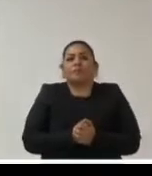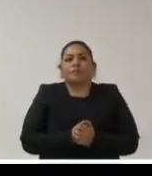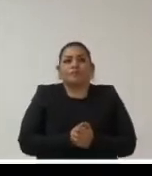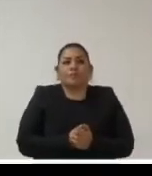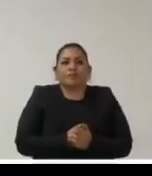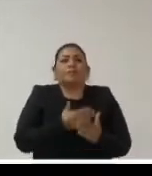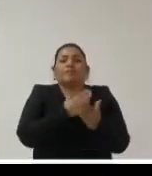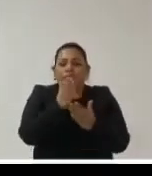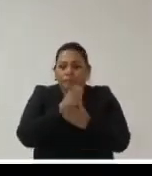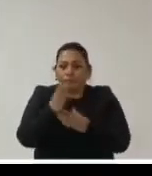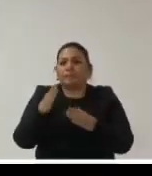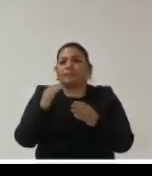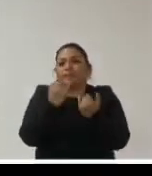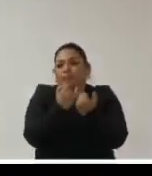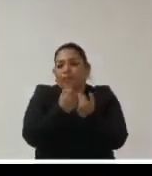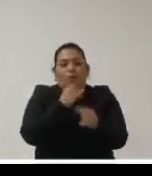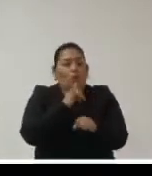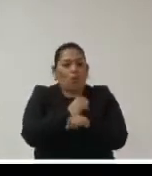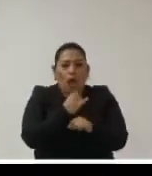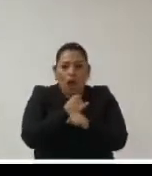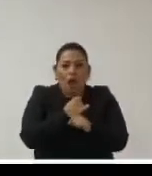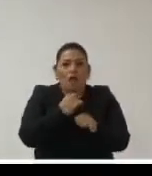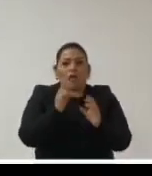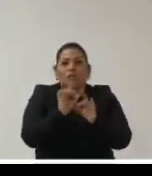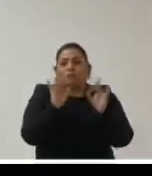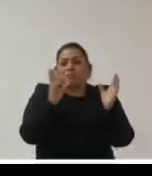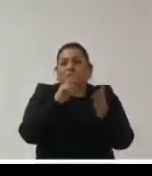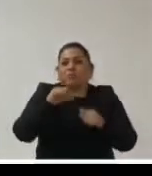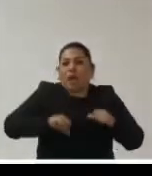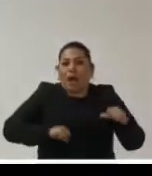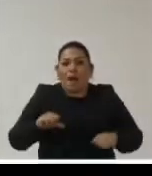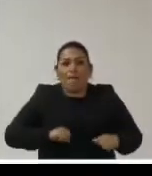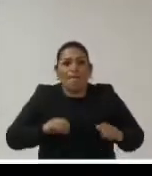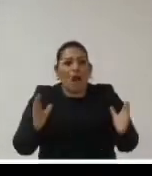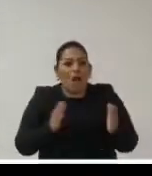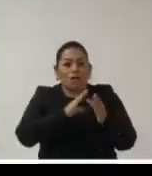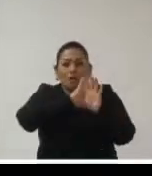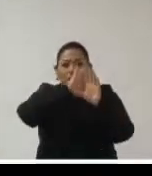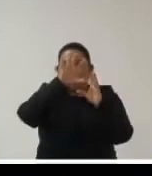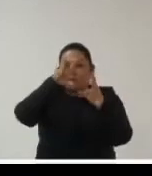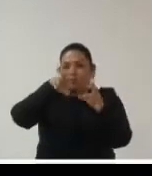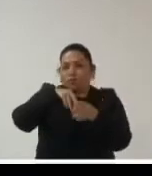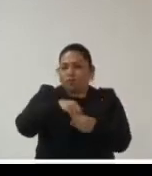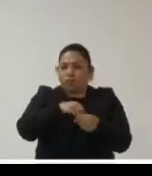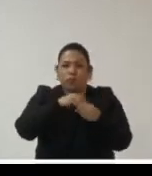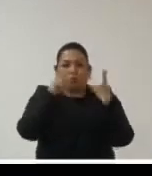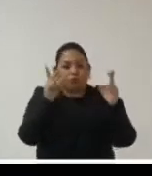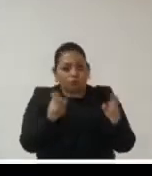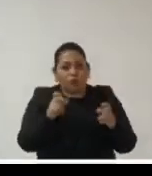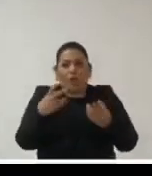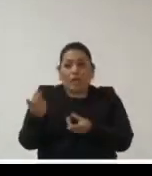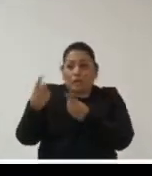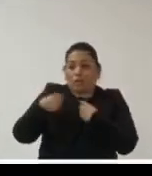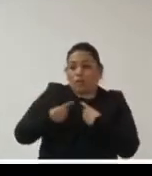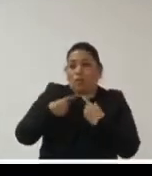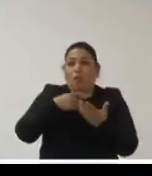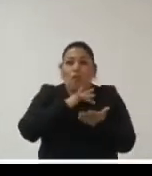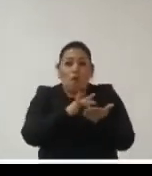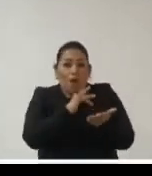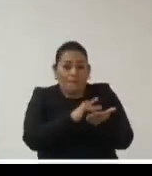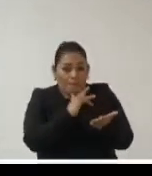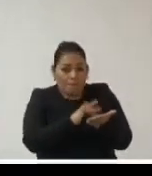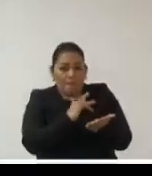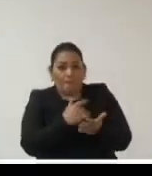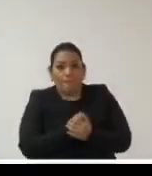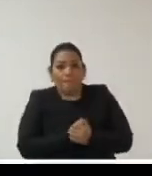acceder a información pública particularmente en transparencia activa todas estas cosas son elementos que nos aporta la tecnología hoy en día que nos ayudan o nos